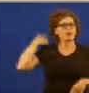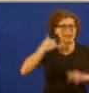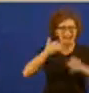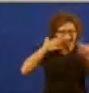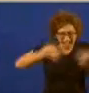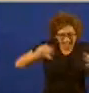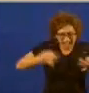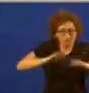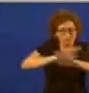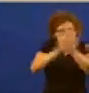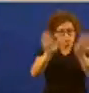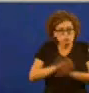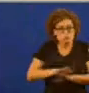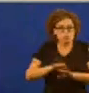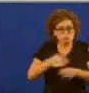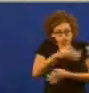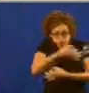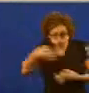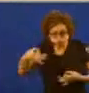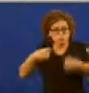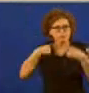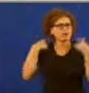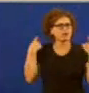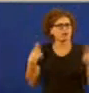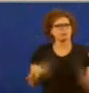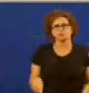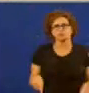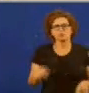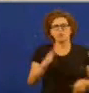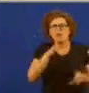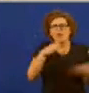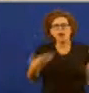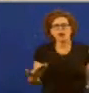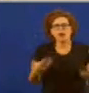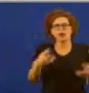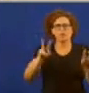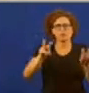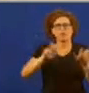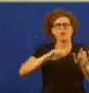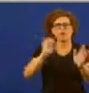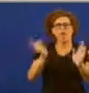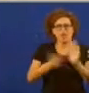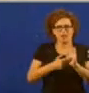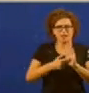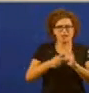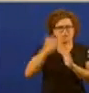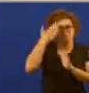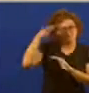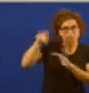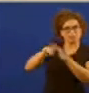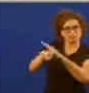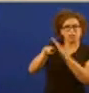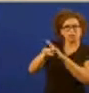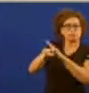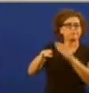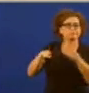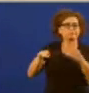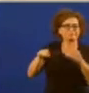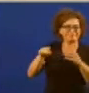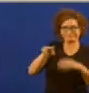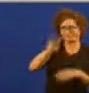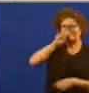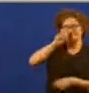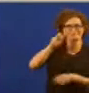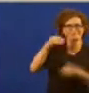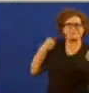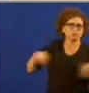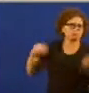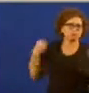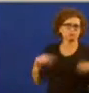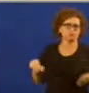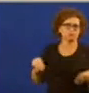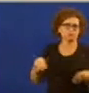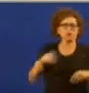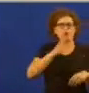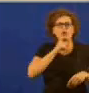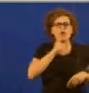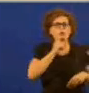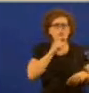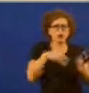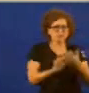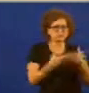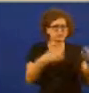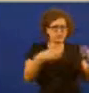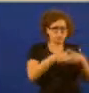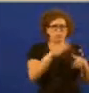fracaso en resultados efectivos e agora coa nova lei en trámite máis do mesmo como será que o grupo